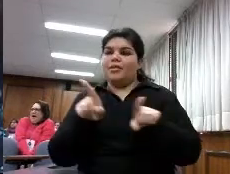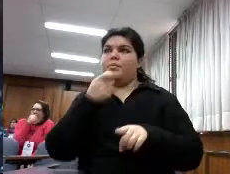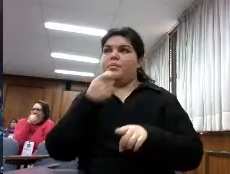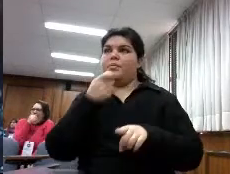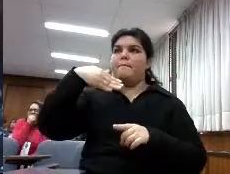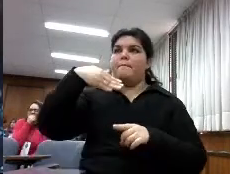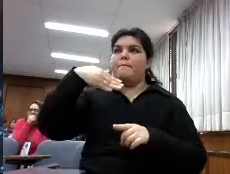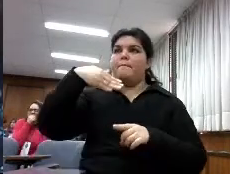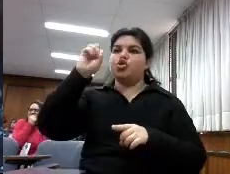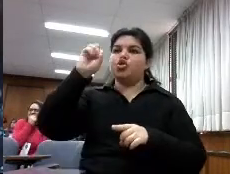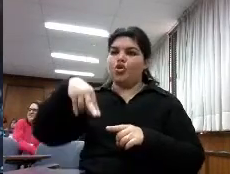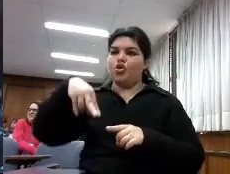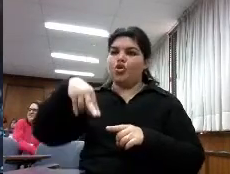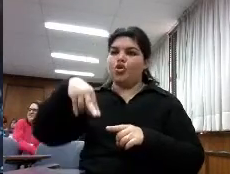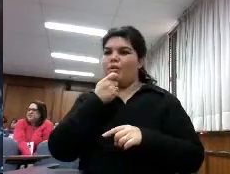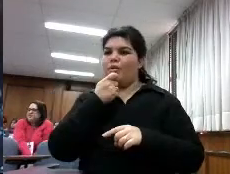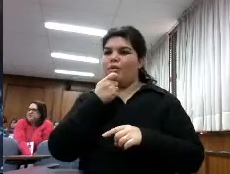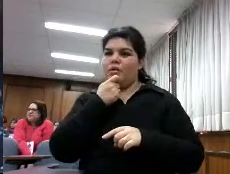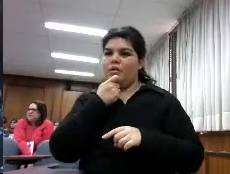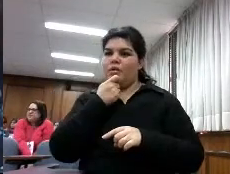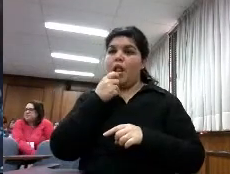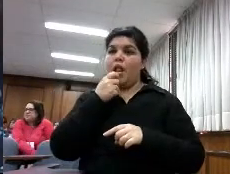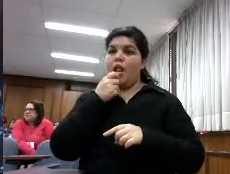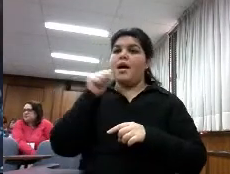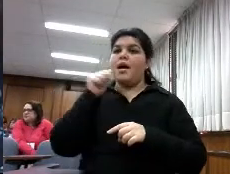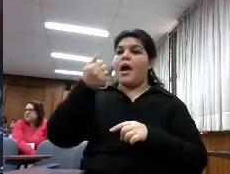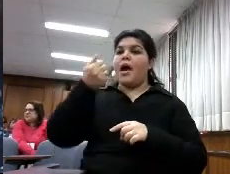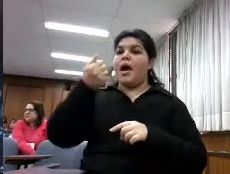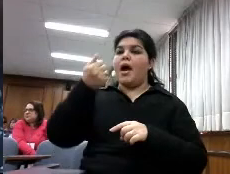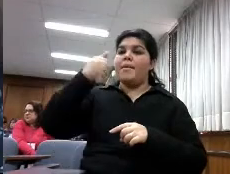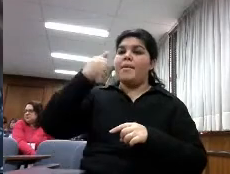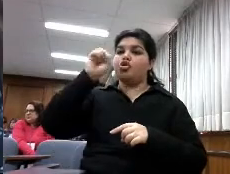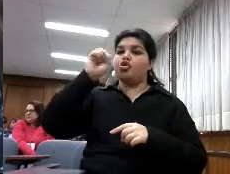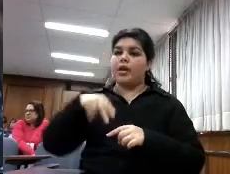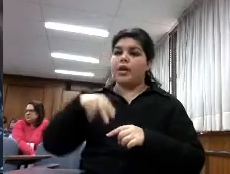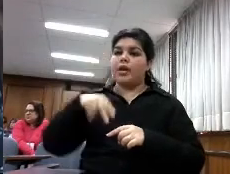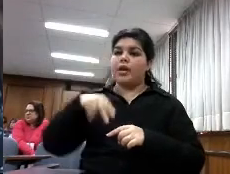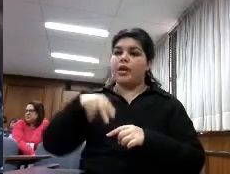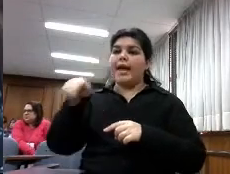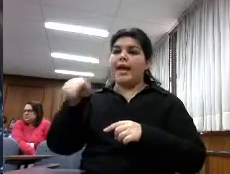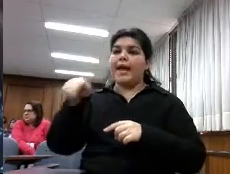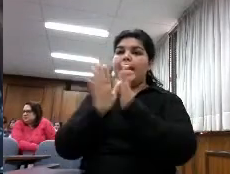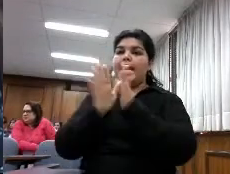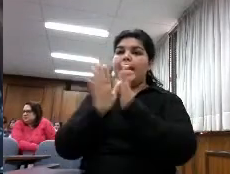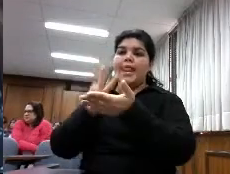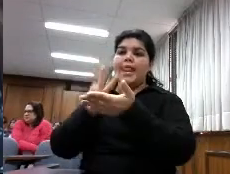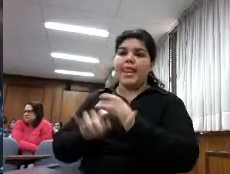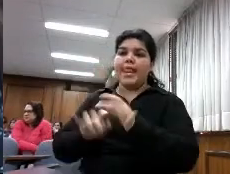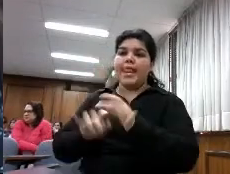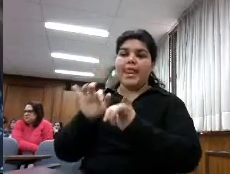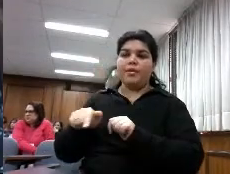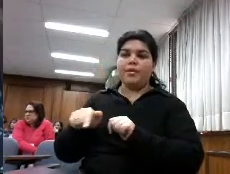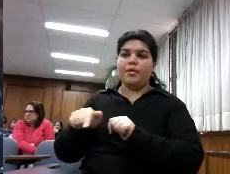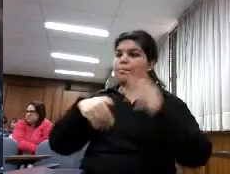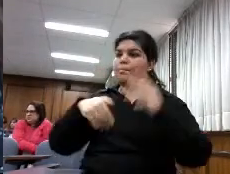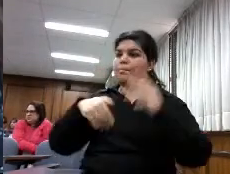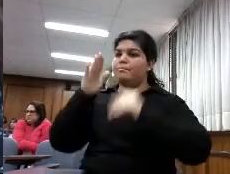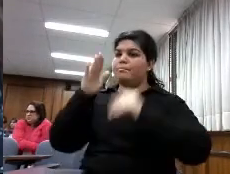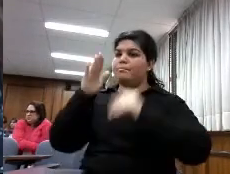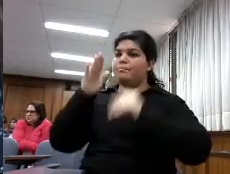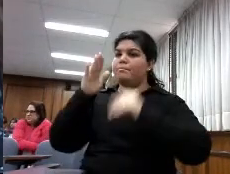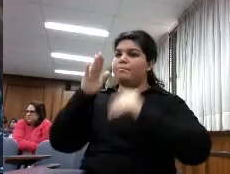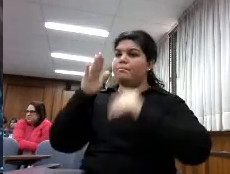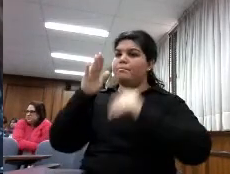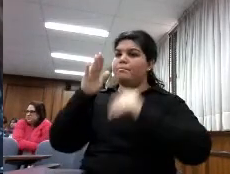el el lector de Amazon de libros electrónicos probablemente el que tiene más funcionalidades es el mejor ¿qué problema hay?